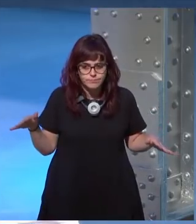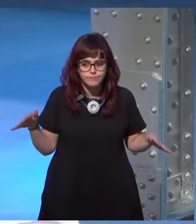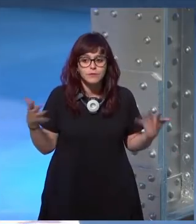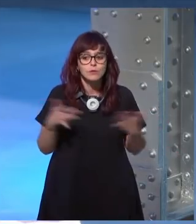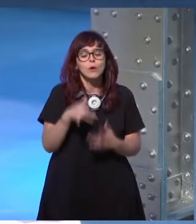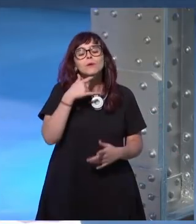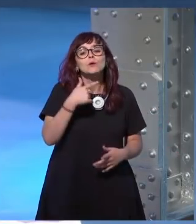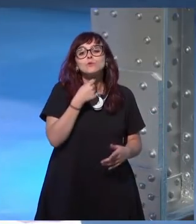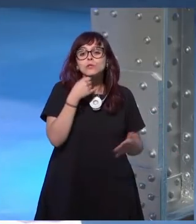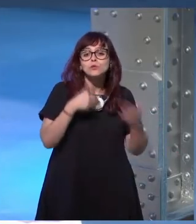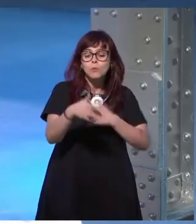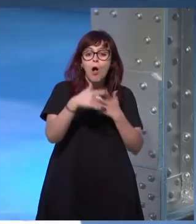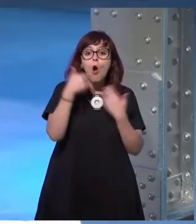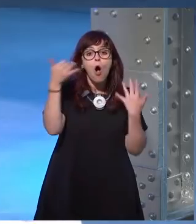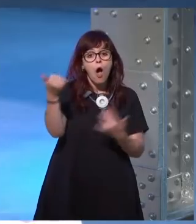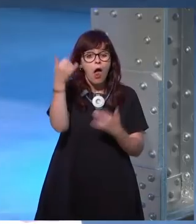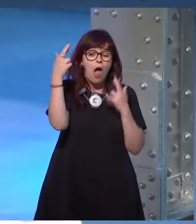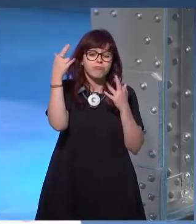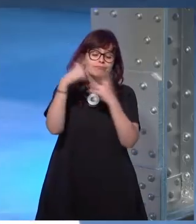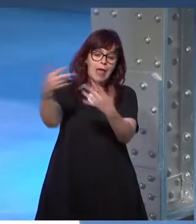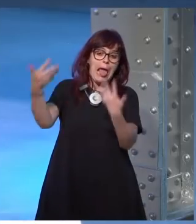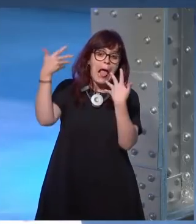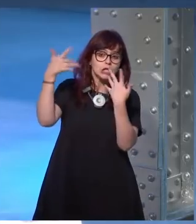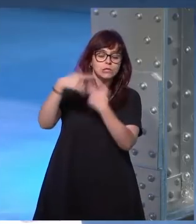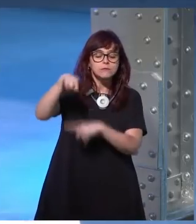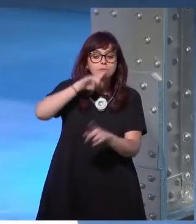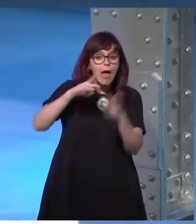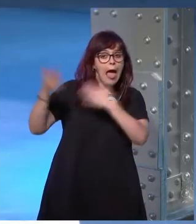a mí me gustaría que alguien me lo hubiera dicho incluso antes de lo que me di cuenta